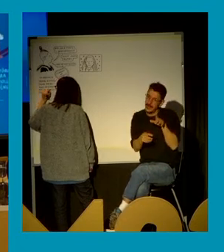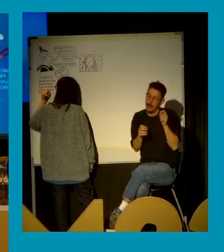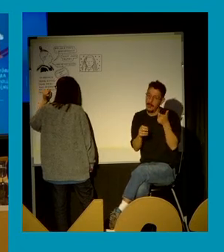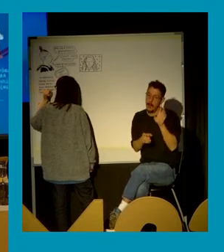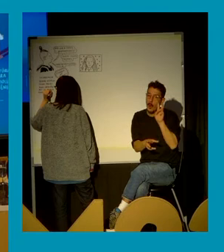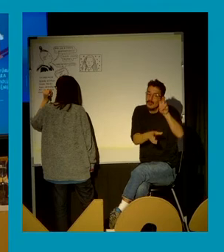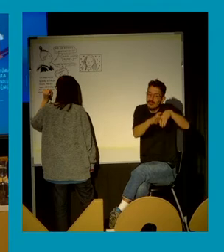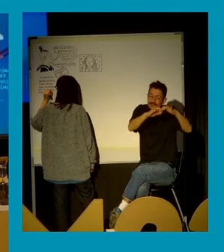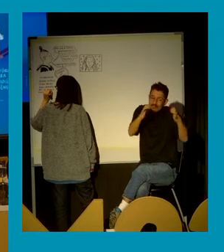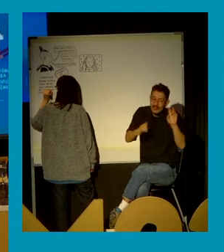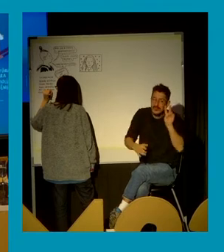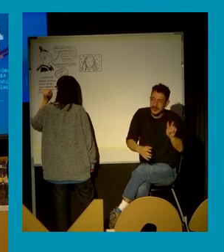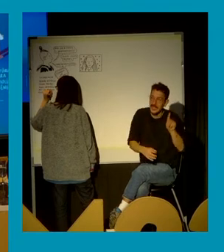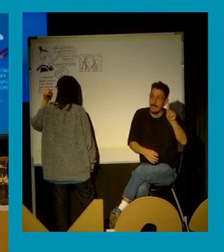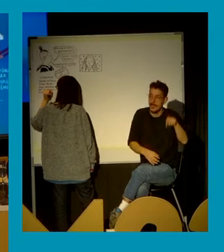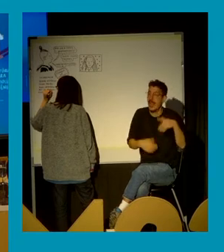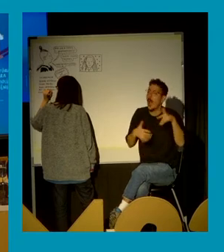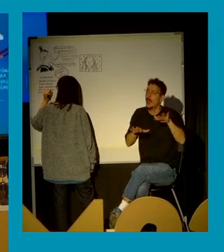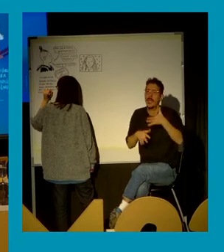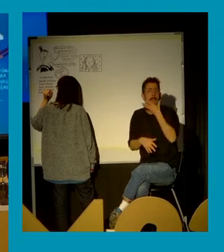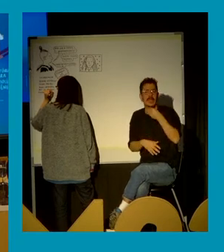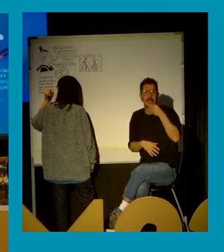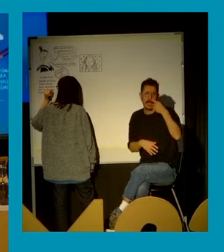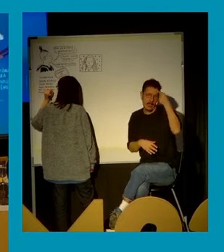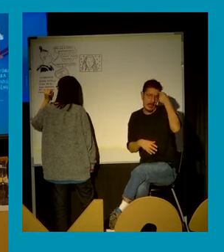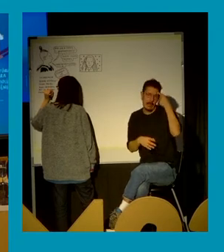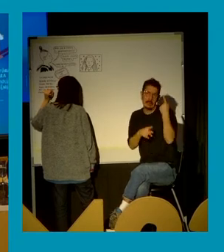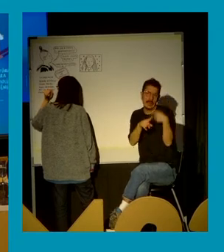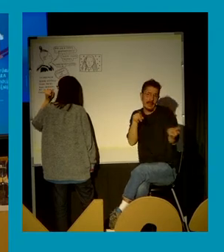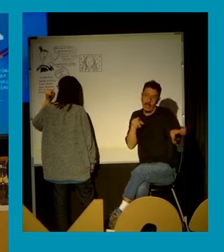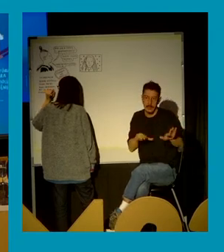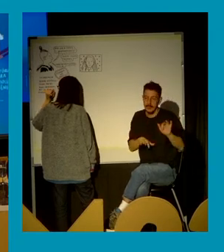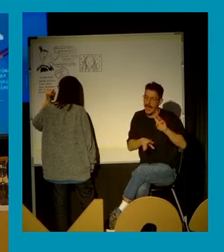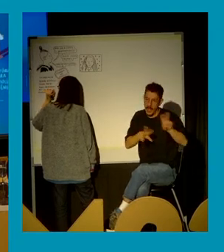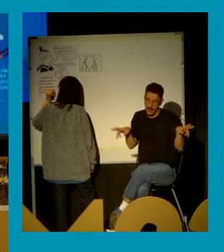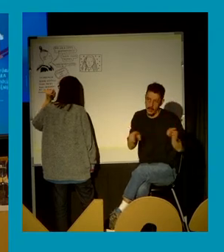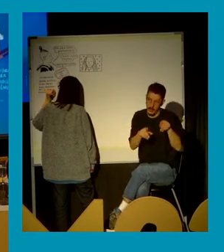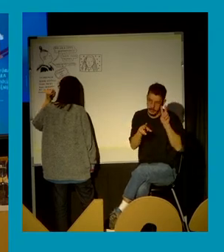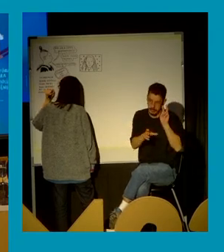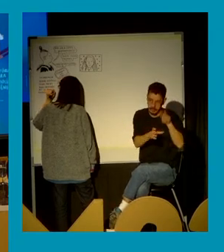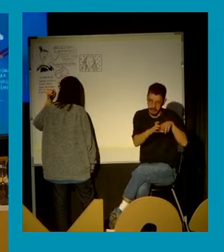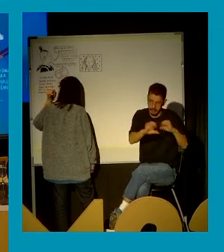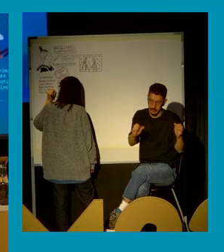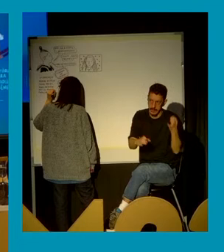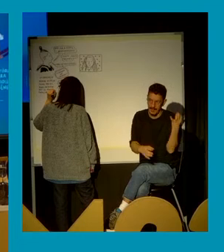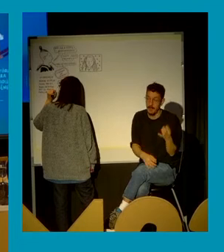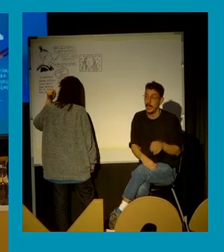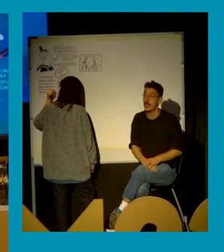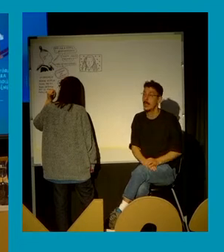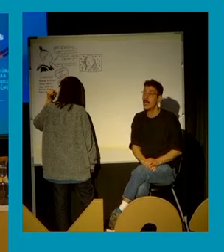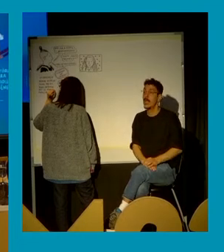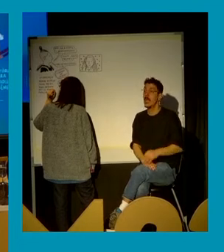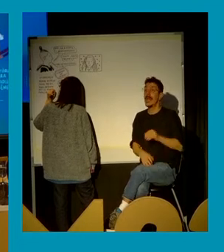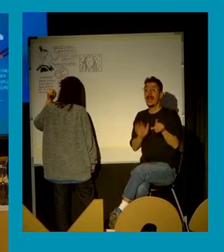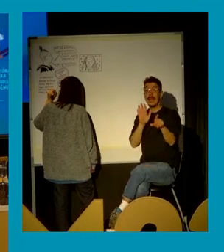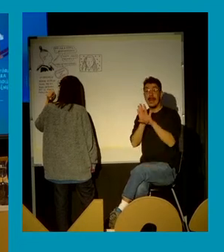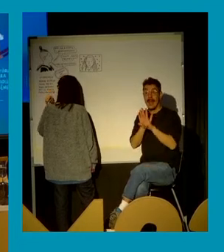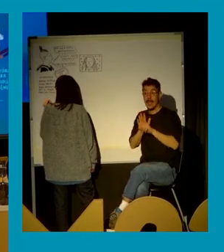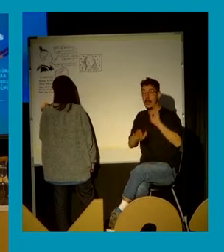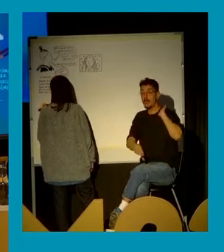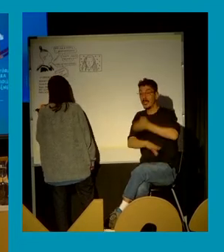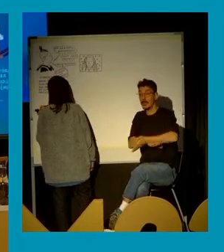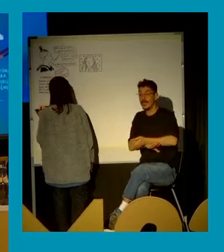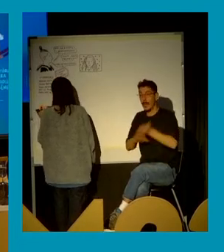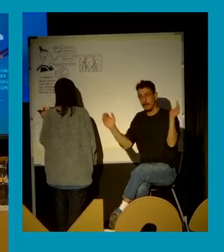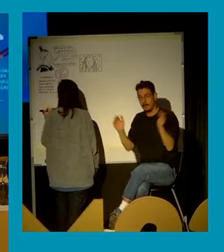eso era lo que quería centrarme hoy, más allá de todas las valoraciones de la ley, es una ley que es menos punitivista, rebaja las penas, o sea,